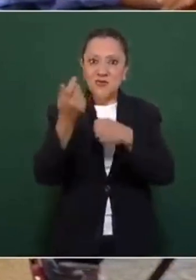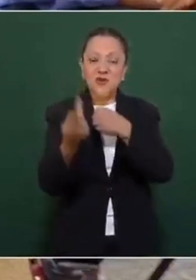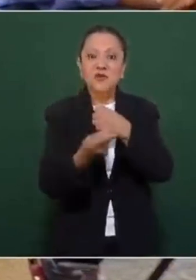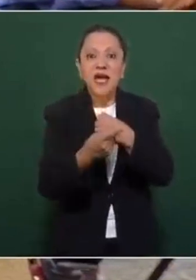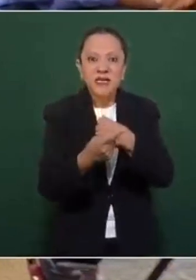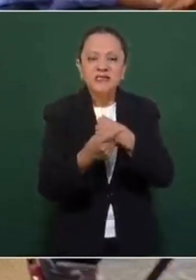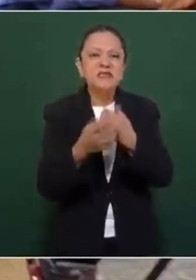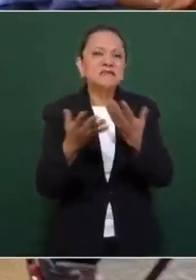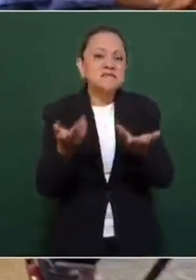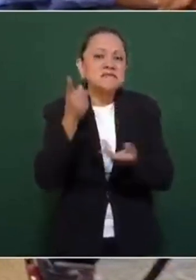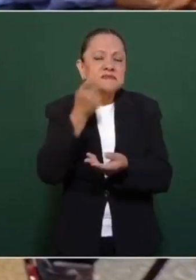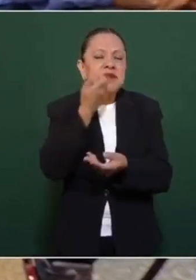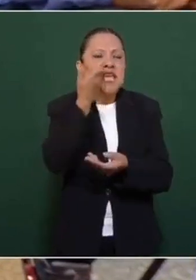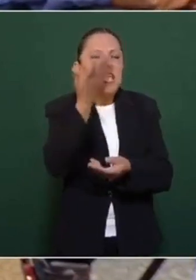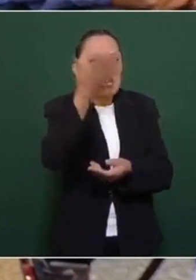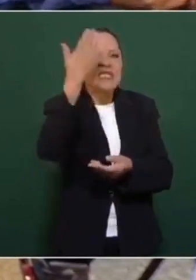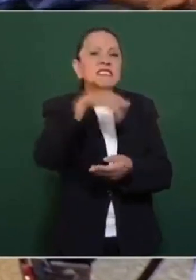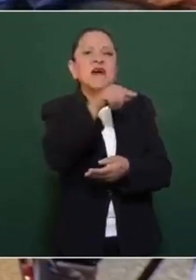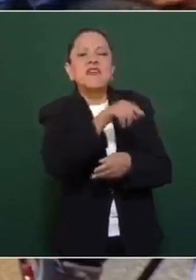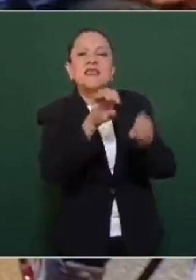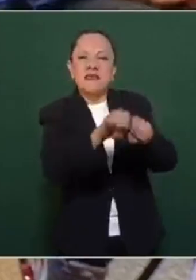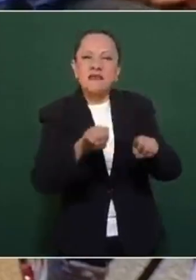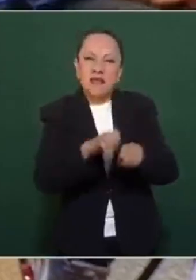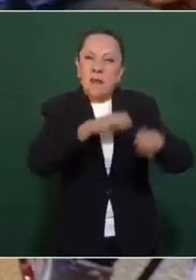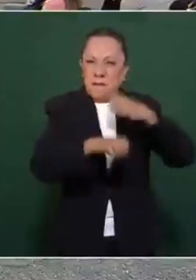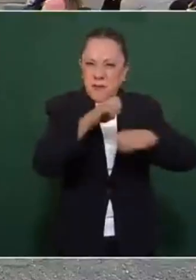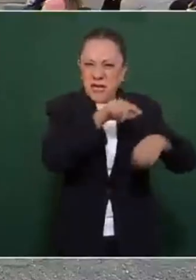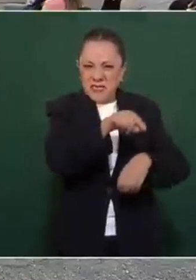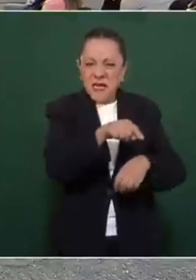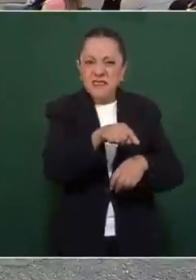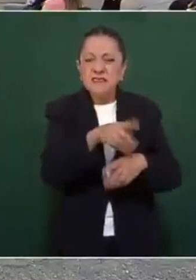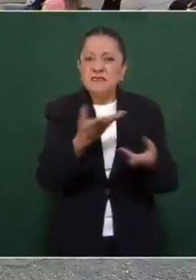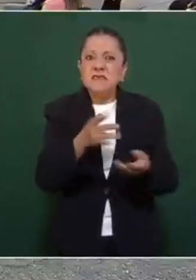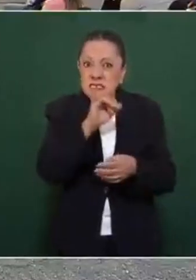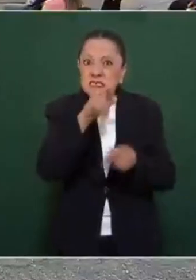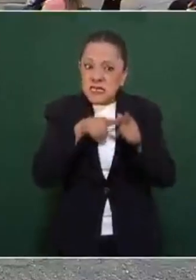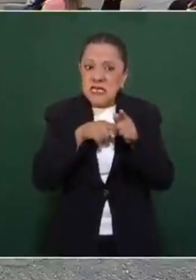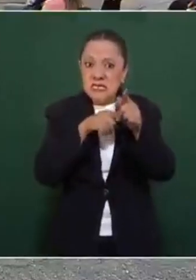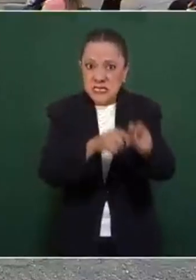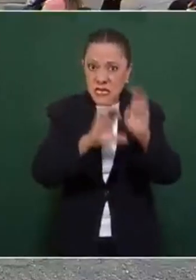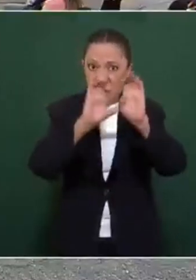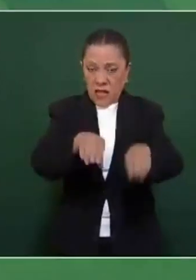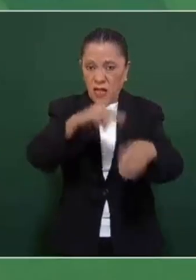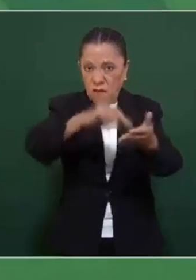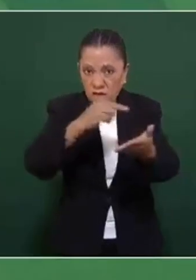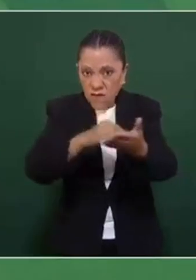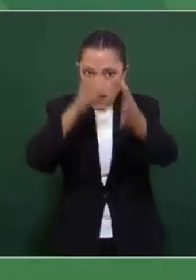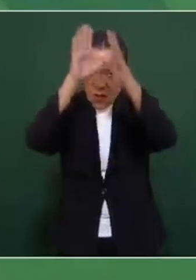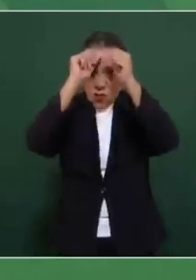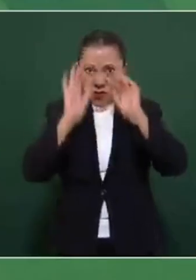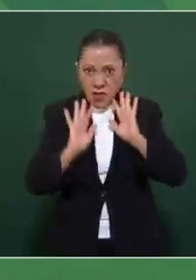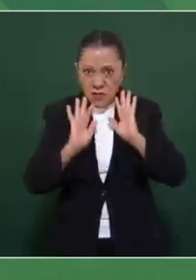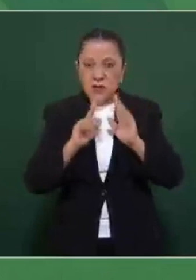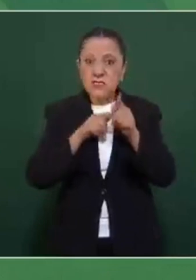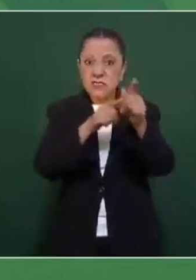contratos se van a modificar? ¿Qué mensaje les daría? Pues que no tienen por qué preocuparse en la iniciativa